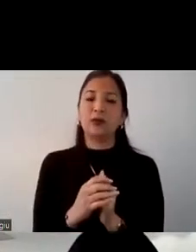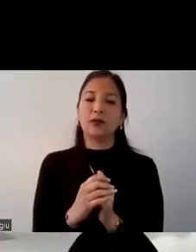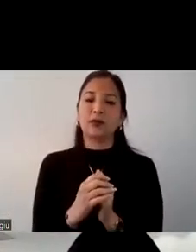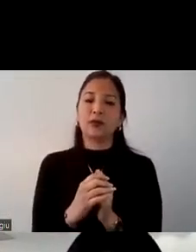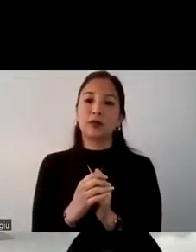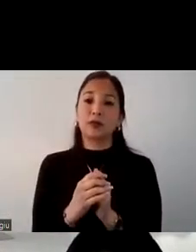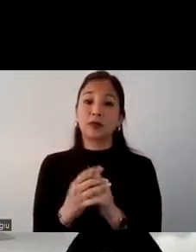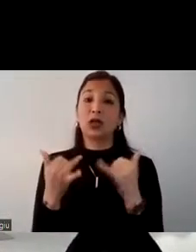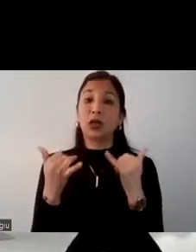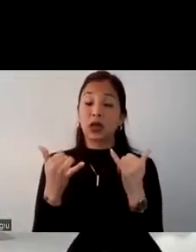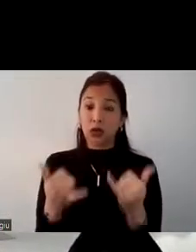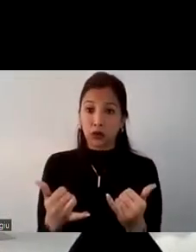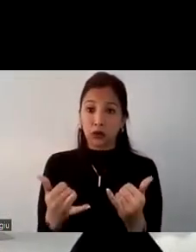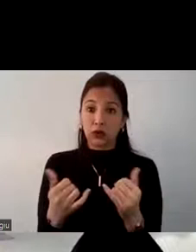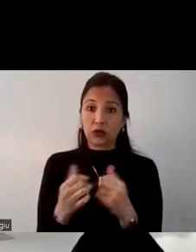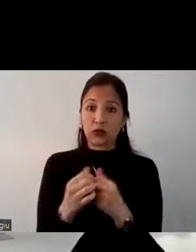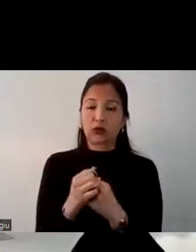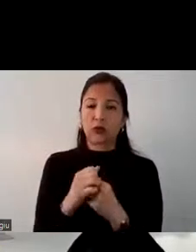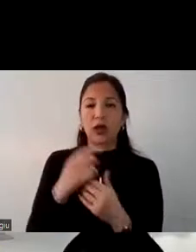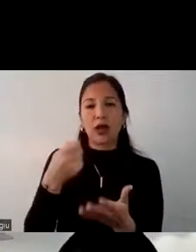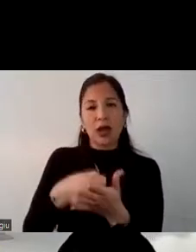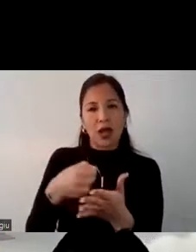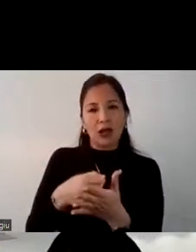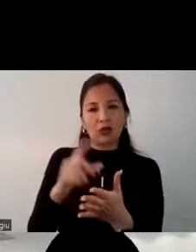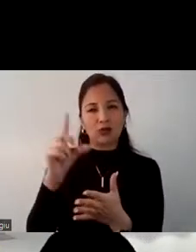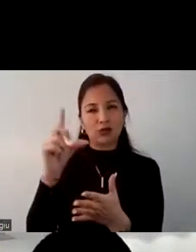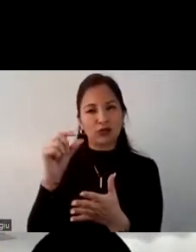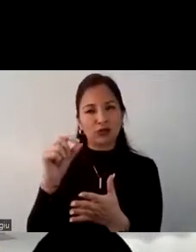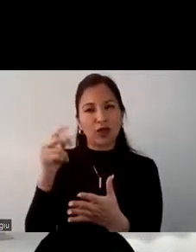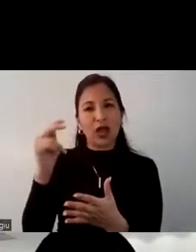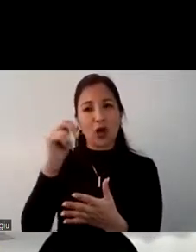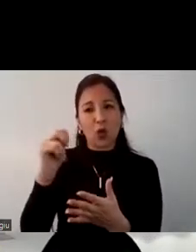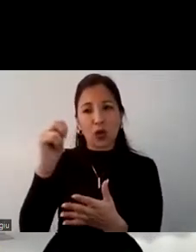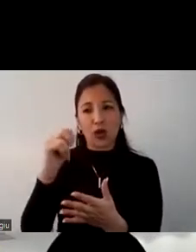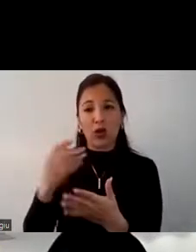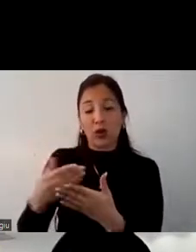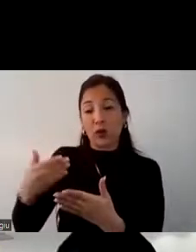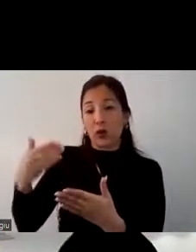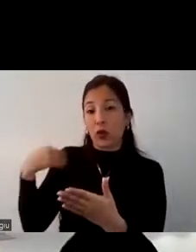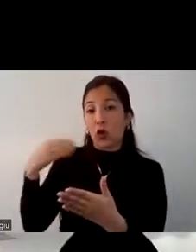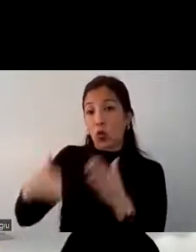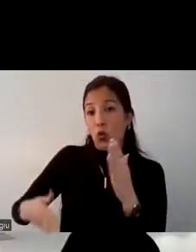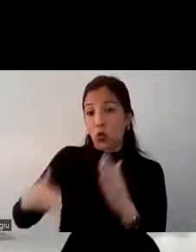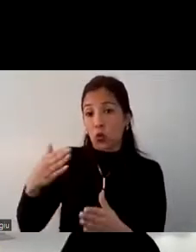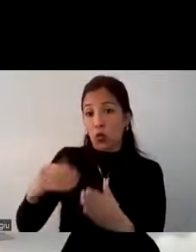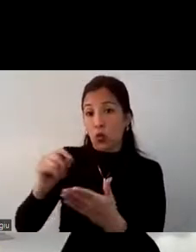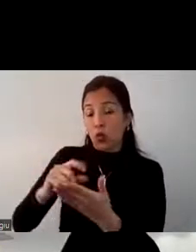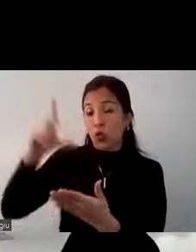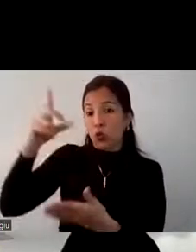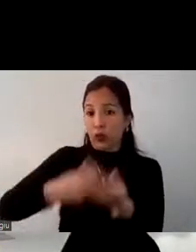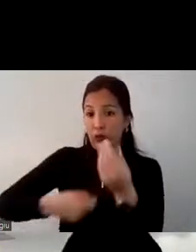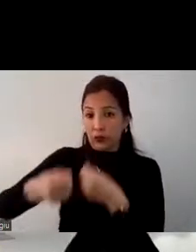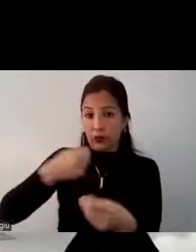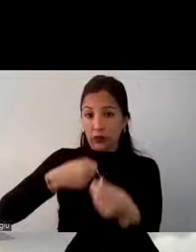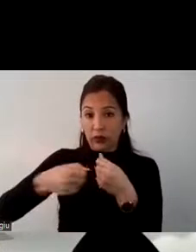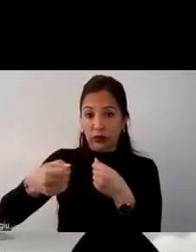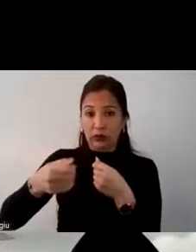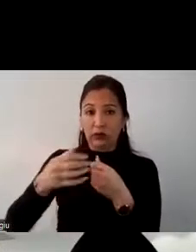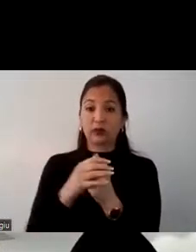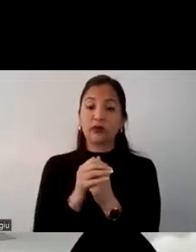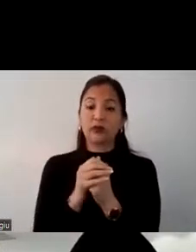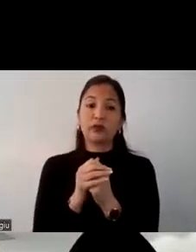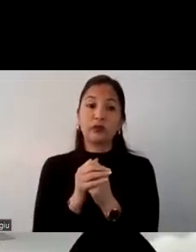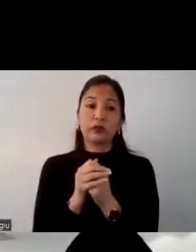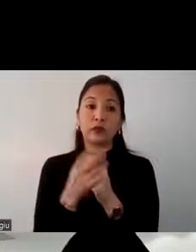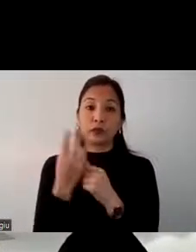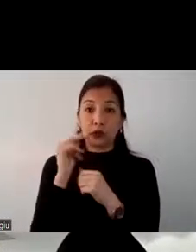ahora vamos a ver el gasto promedio de ecuatorianos ya actualizado para el mes anterior que es julio y el volumen de 20 acá